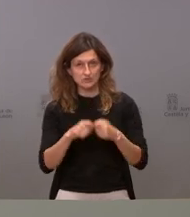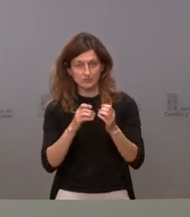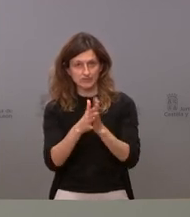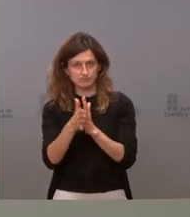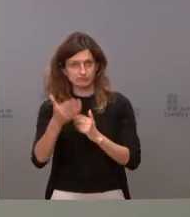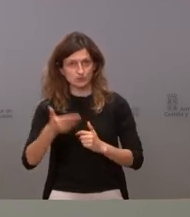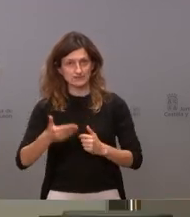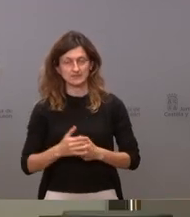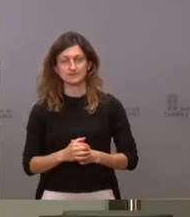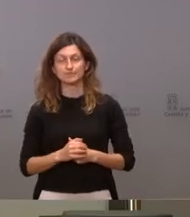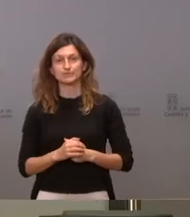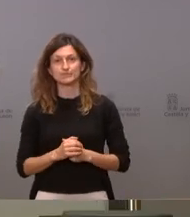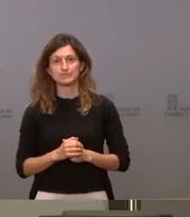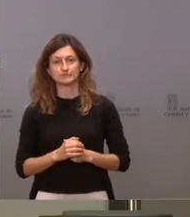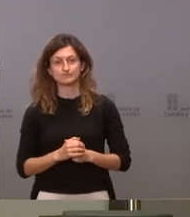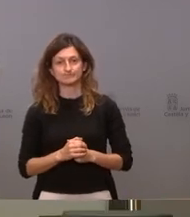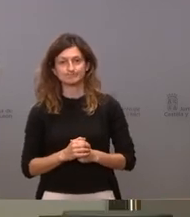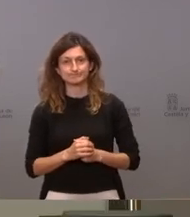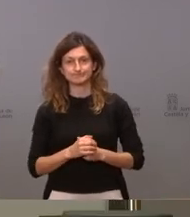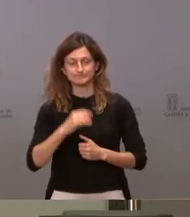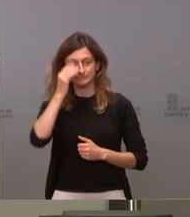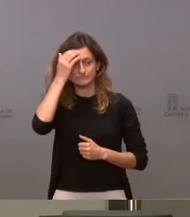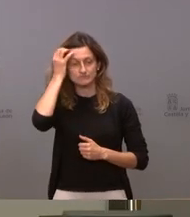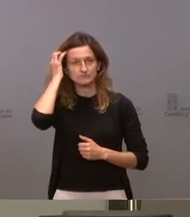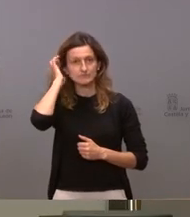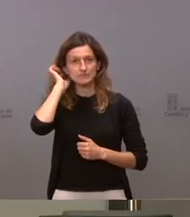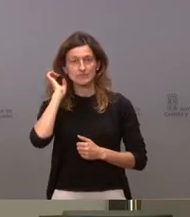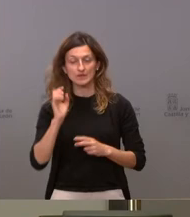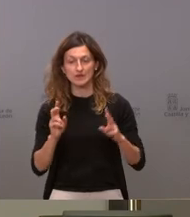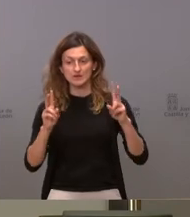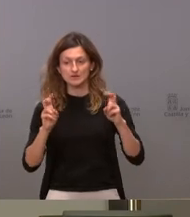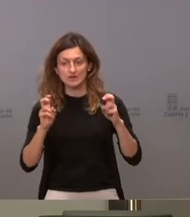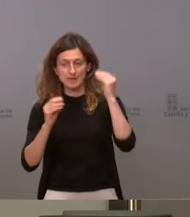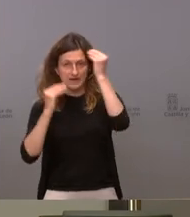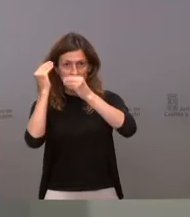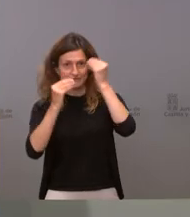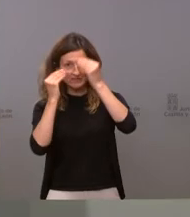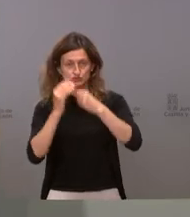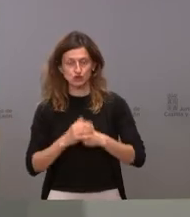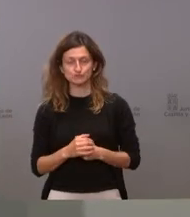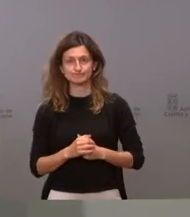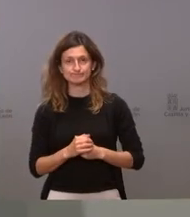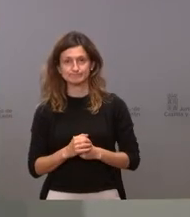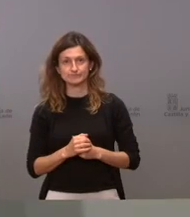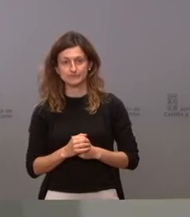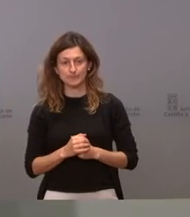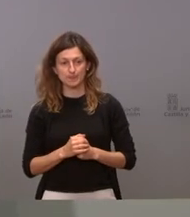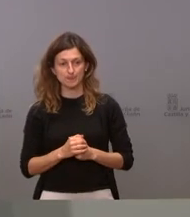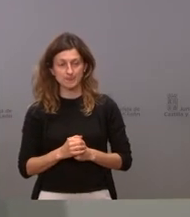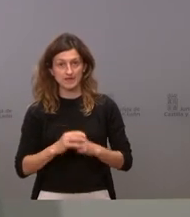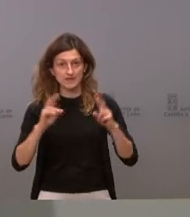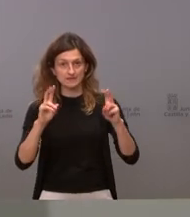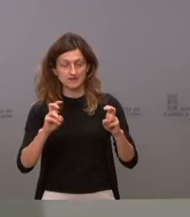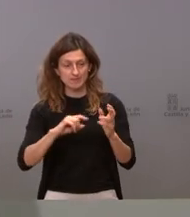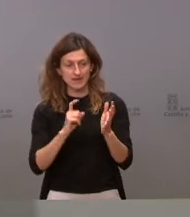importante bien sobre la reflexión si era necesario o no garantizar por ley y